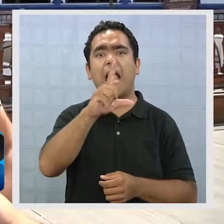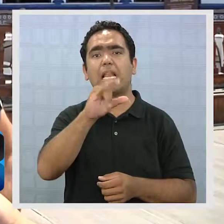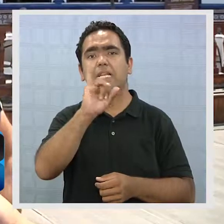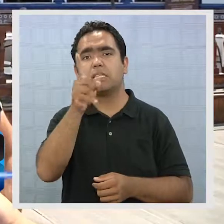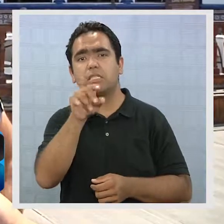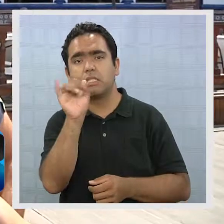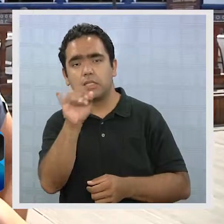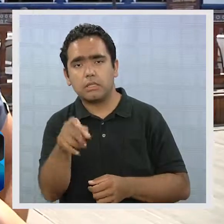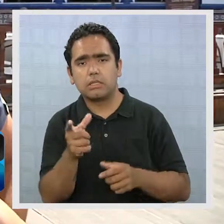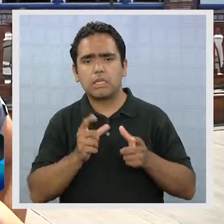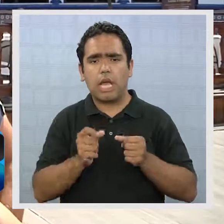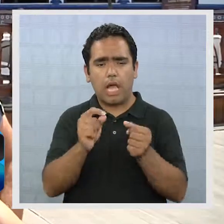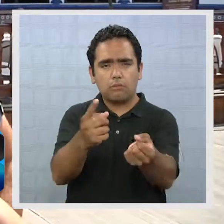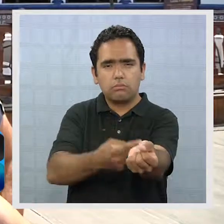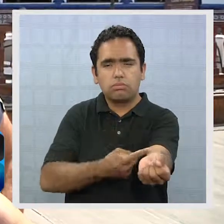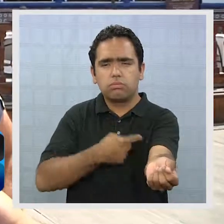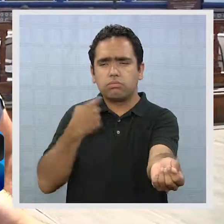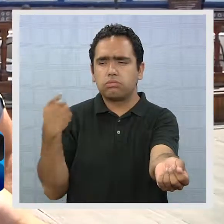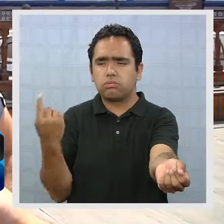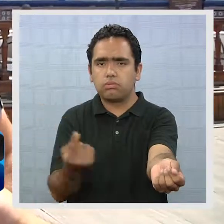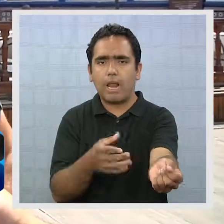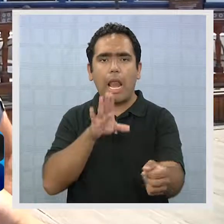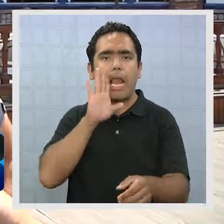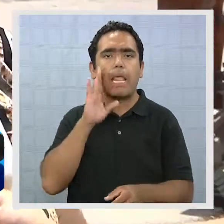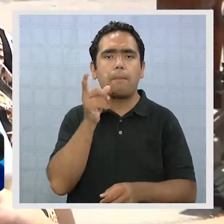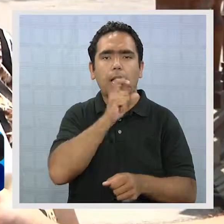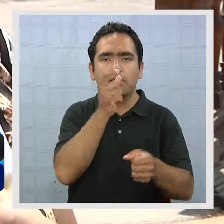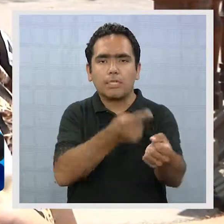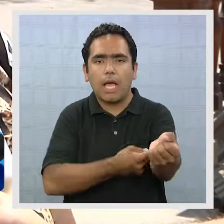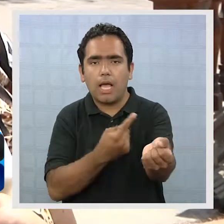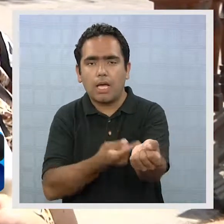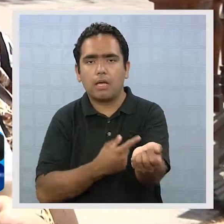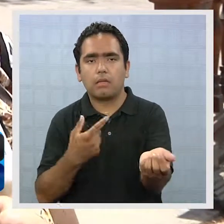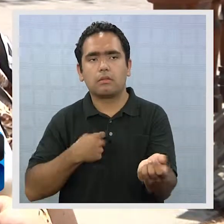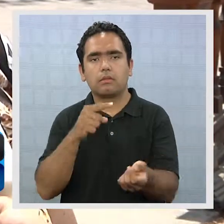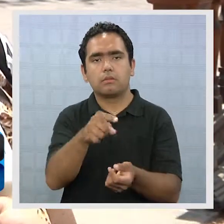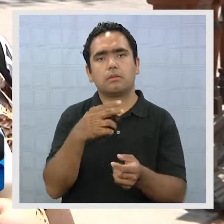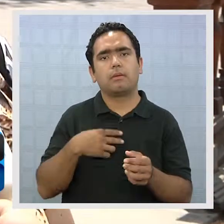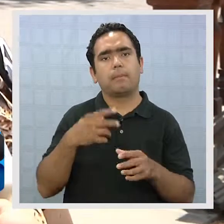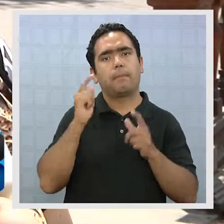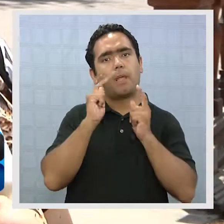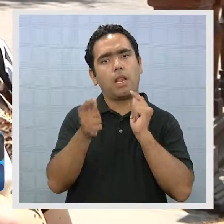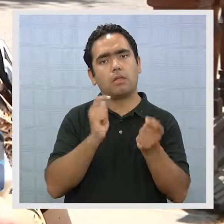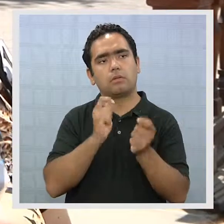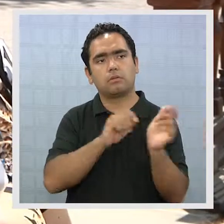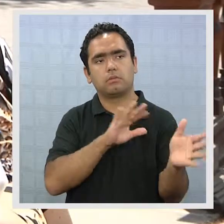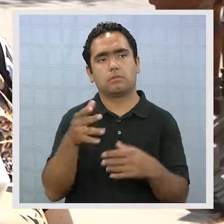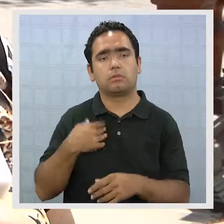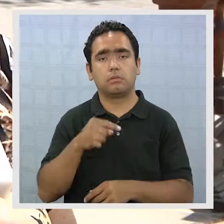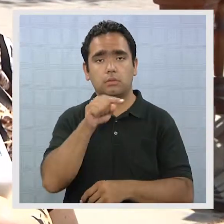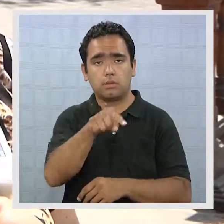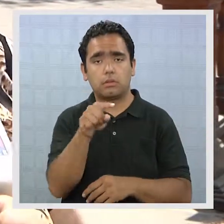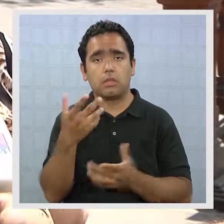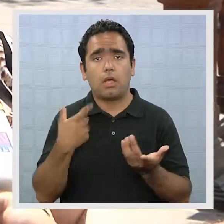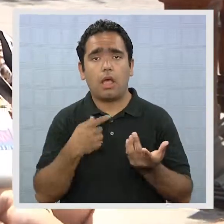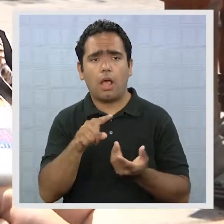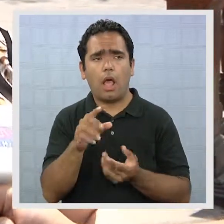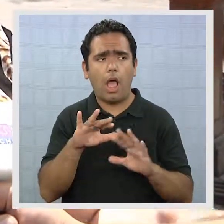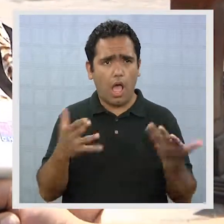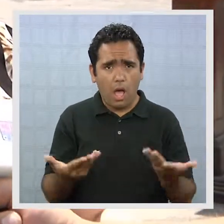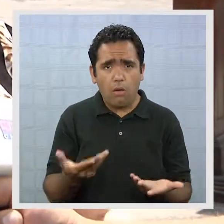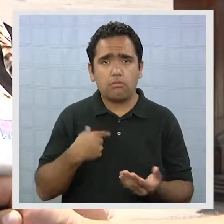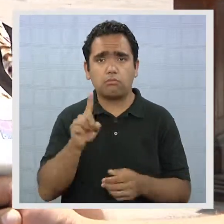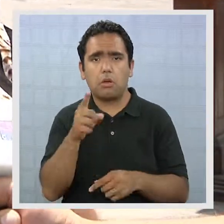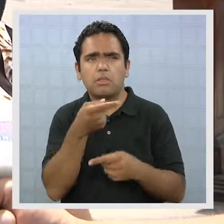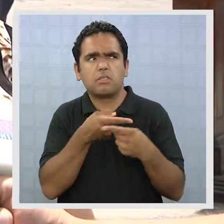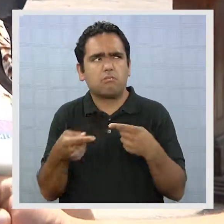entonces un apagón obviamente les cae muy mal en esta situación. Que es un tema frecuente, o no es de ahora recién, hace poquito